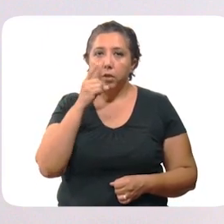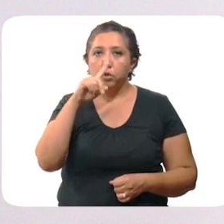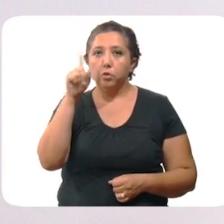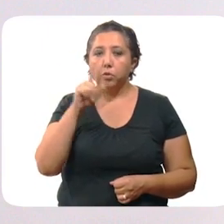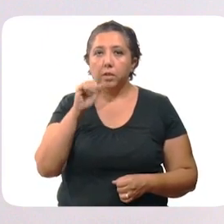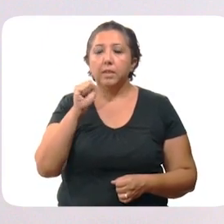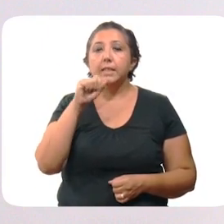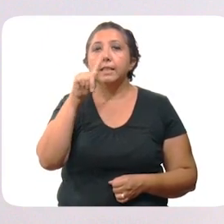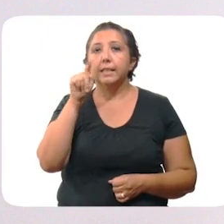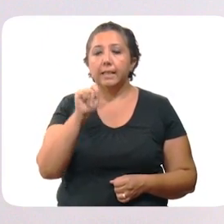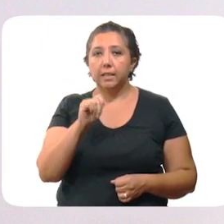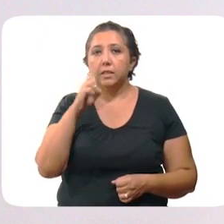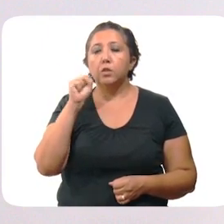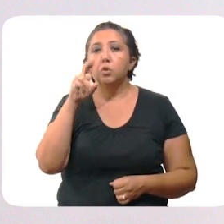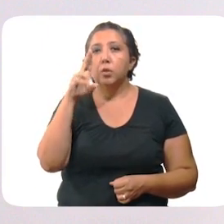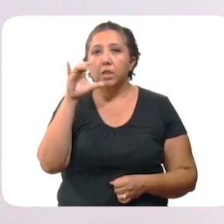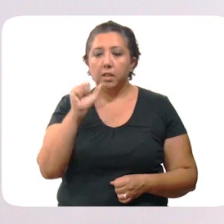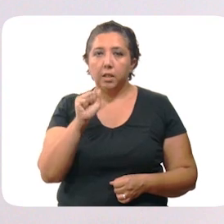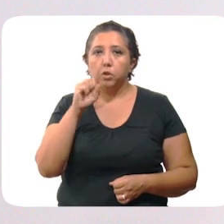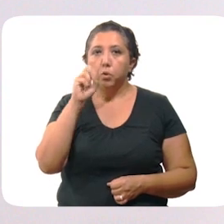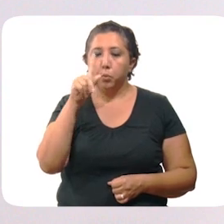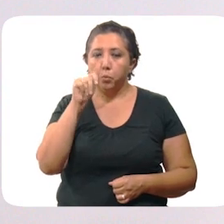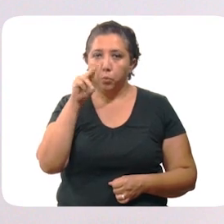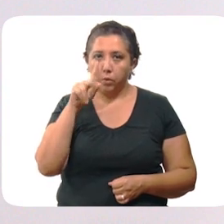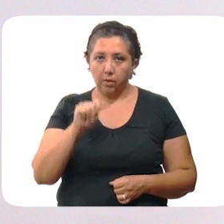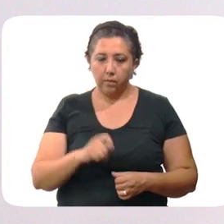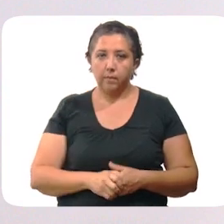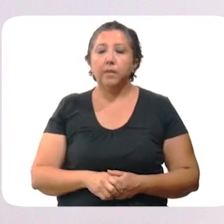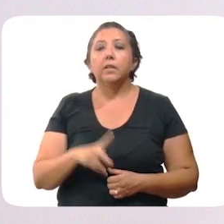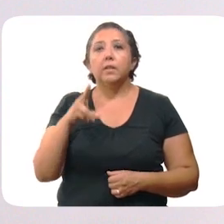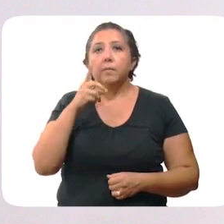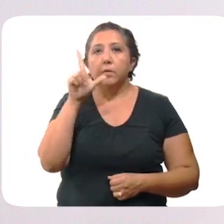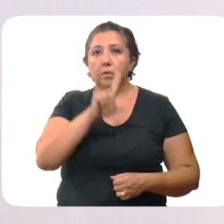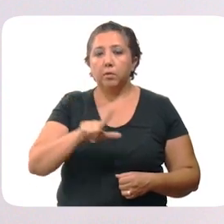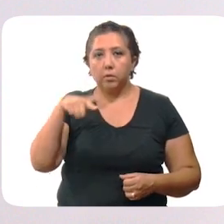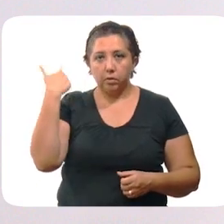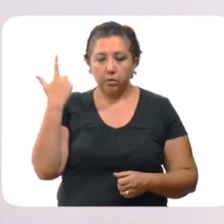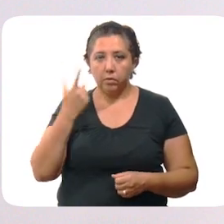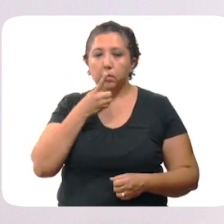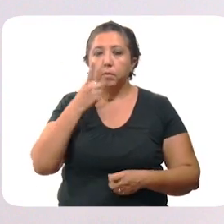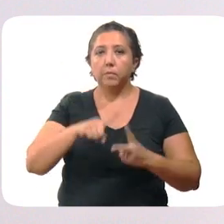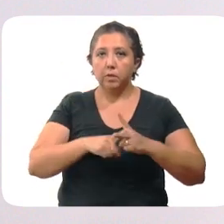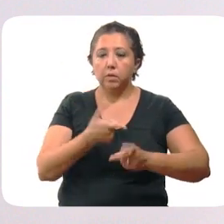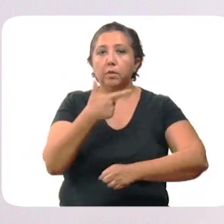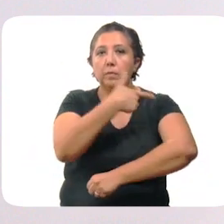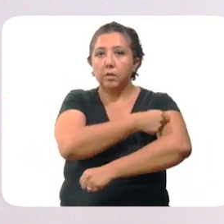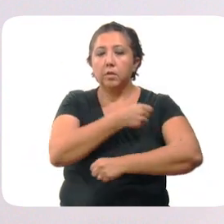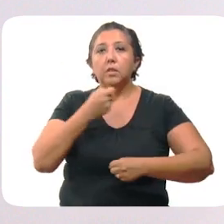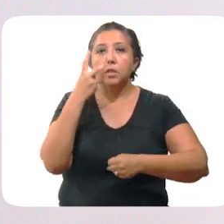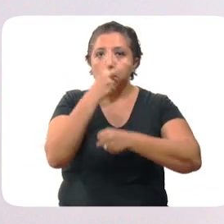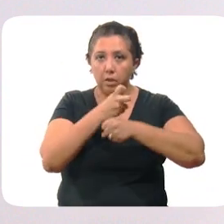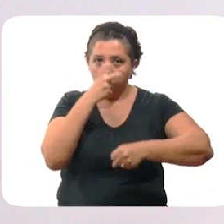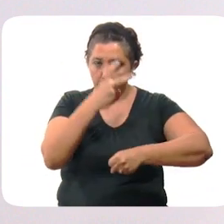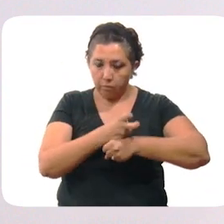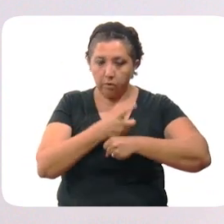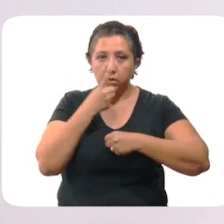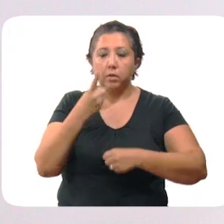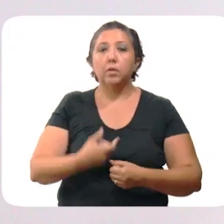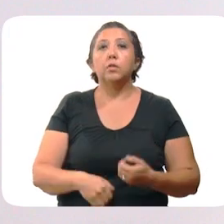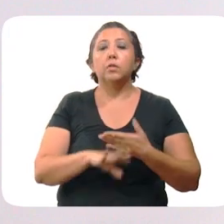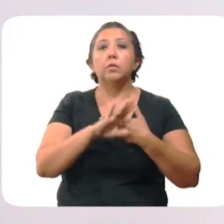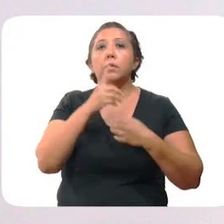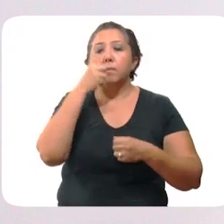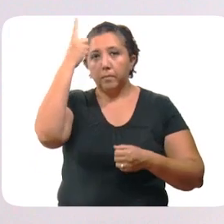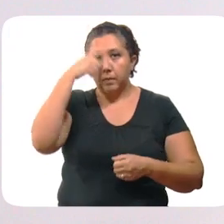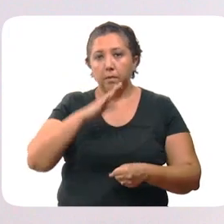Tsukacap, Sitás, Tsukilá y Sotuta. También el lunes 12 comenzó la aplicación de segunda dosis de vacunas contra el